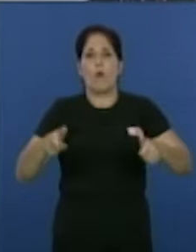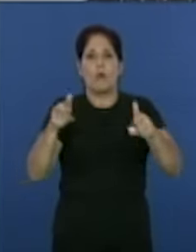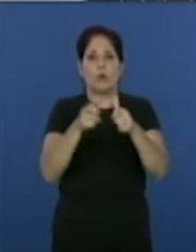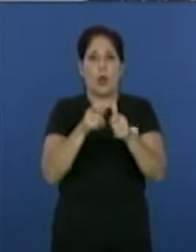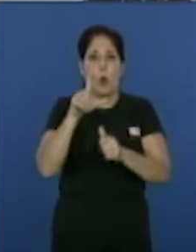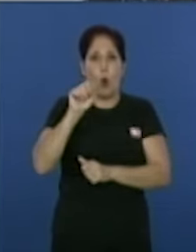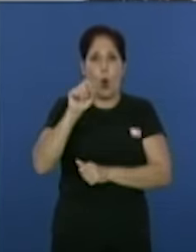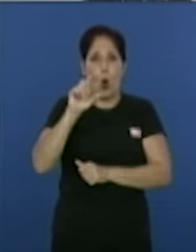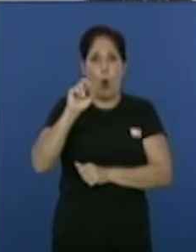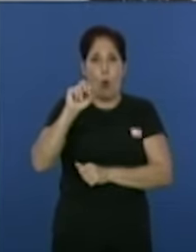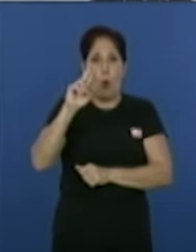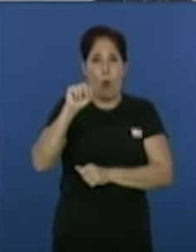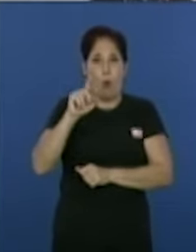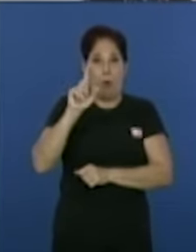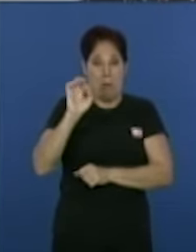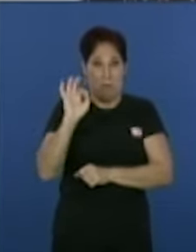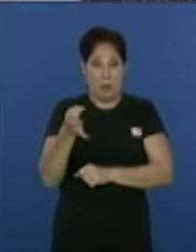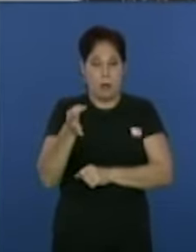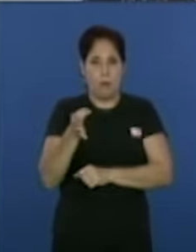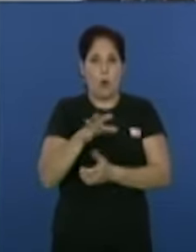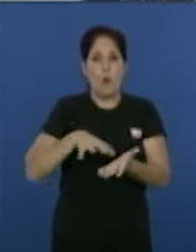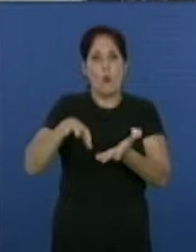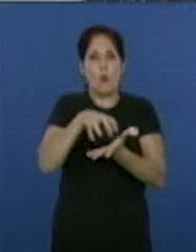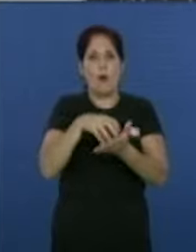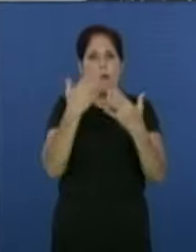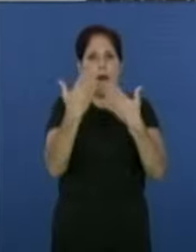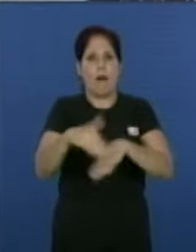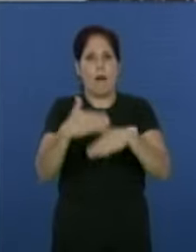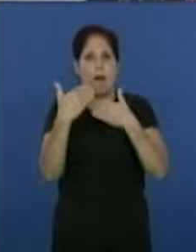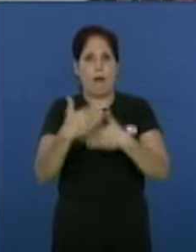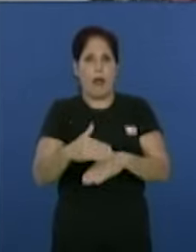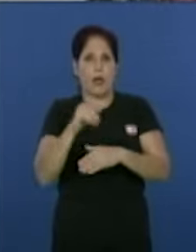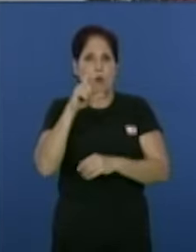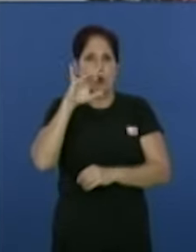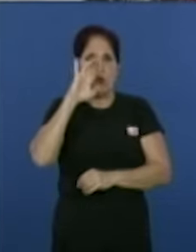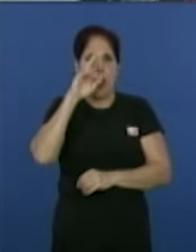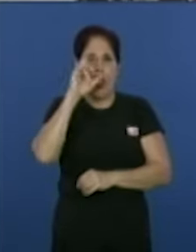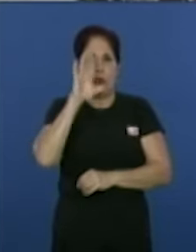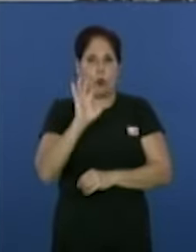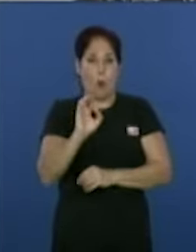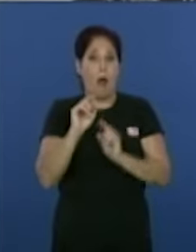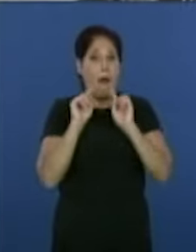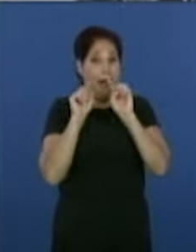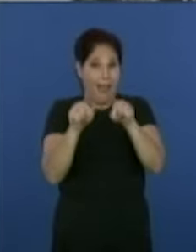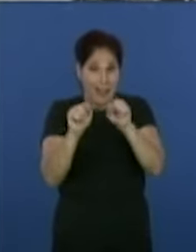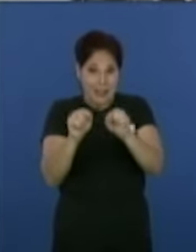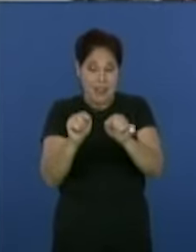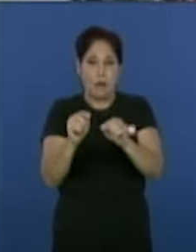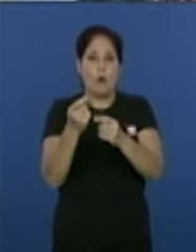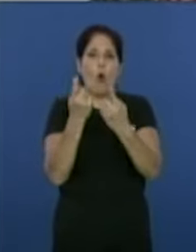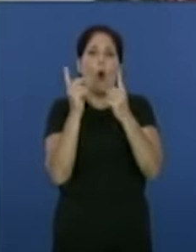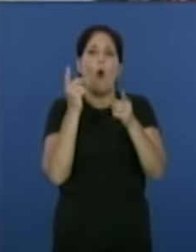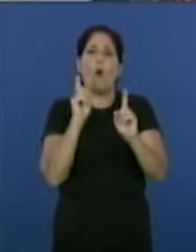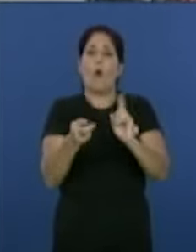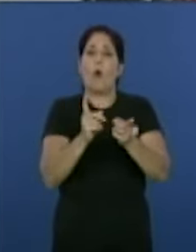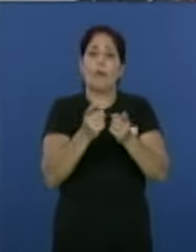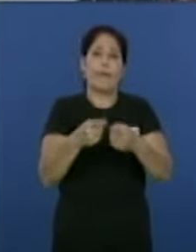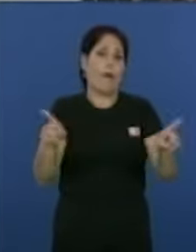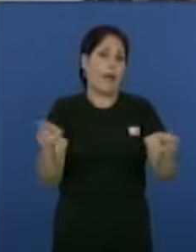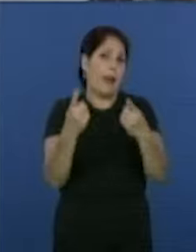Colón, precisamente en la calle Consulado con la presencia de orquestas